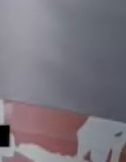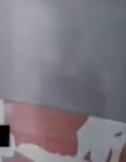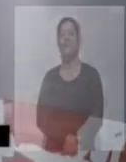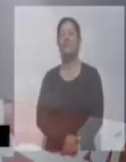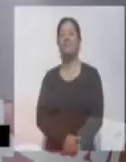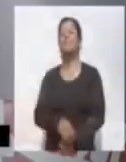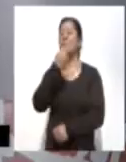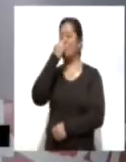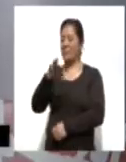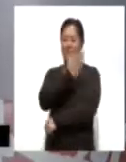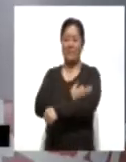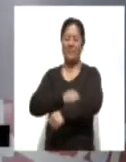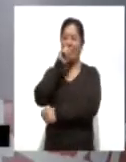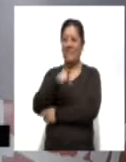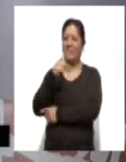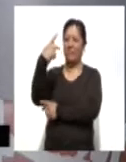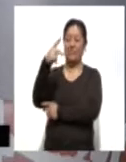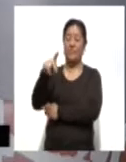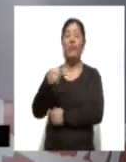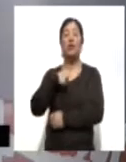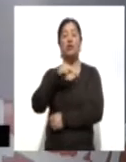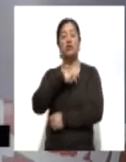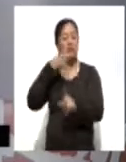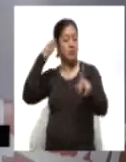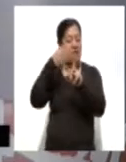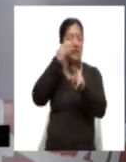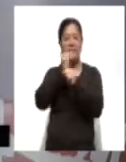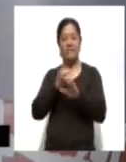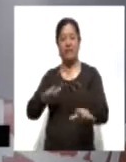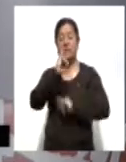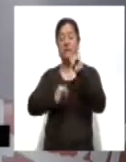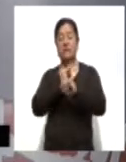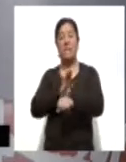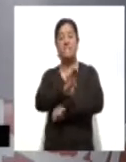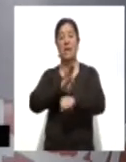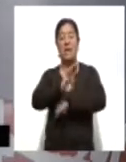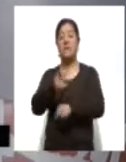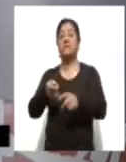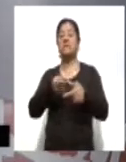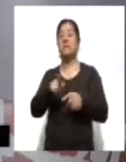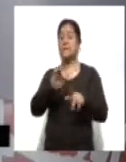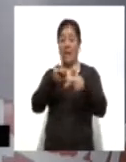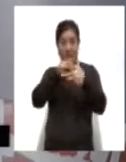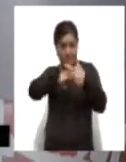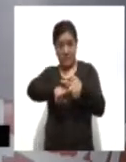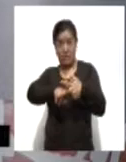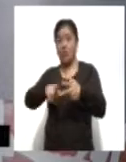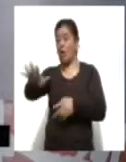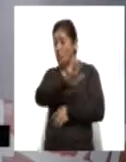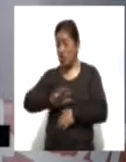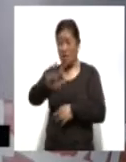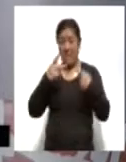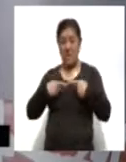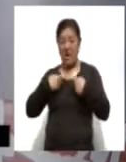Excelente tarde también para ti, Manuel. Nosotros vamos directo a la información internacional. Brasil empieza a vacunar a la ciudad entera para